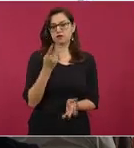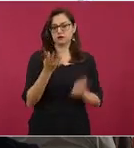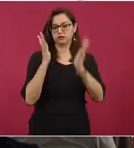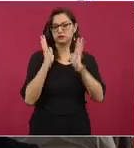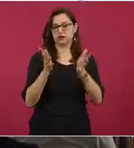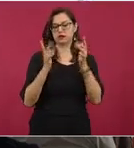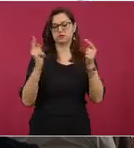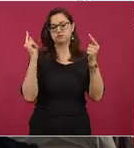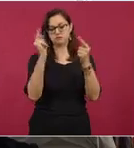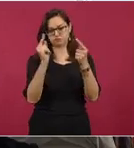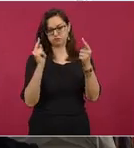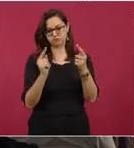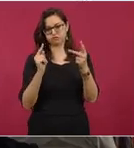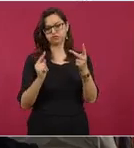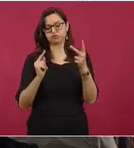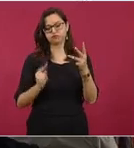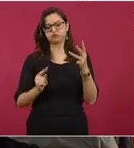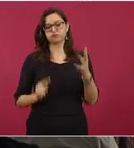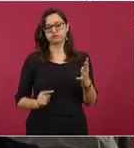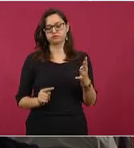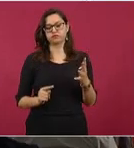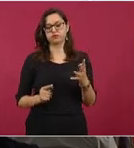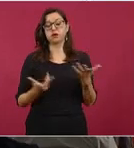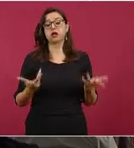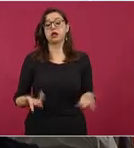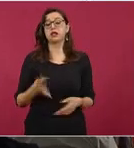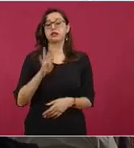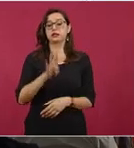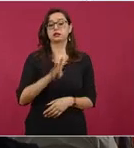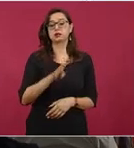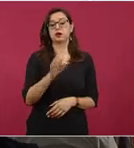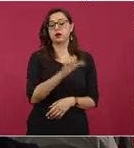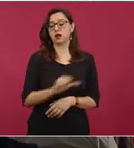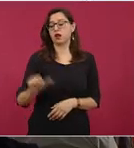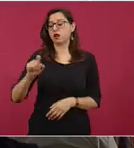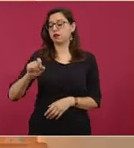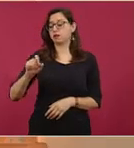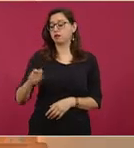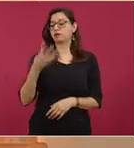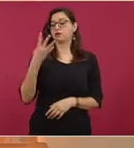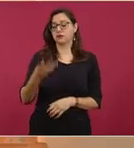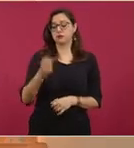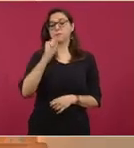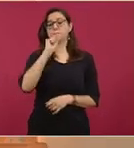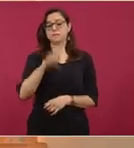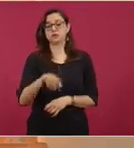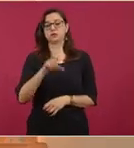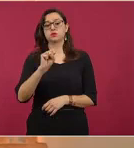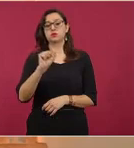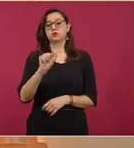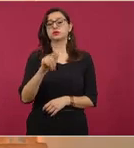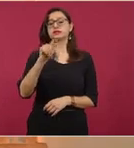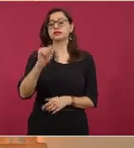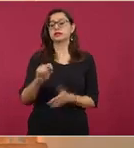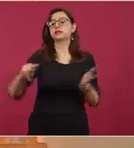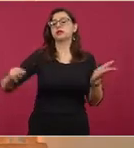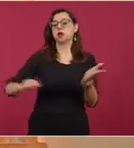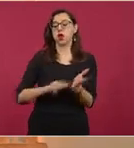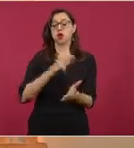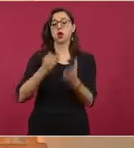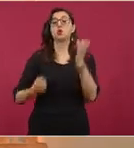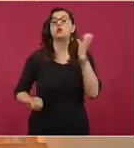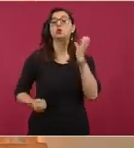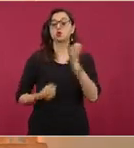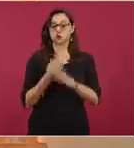considerandos. Y el último firmado ya del 19 al 24, también con el SAT, pero ya se está haciendo el nuevo con